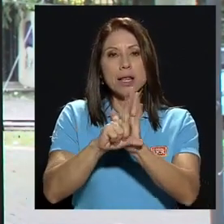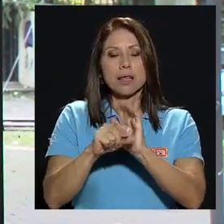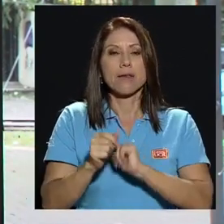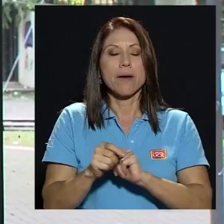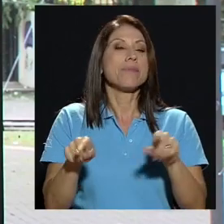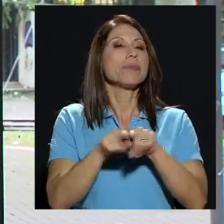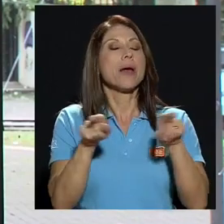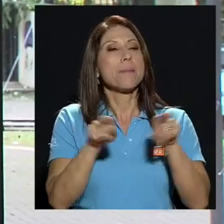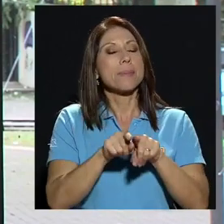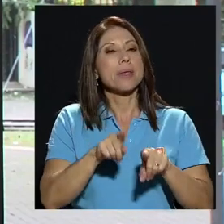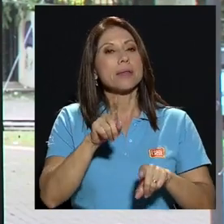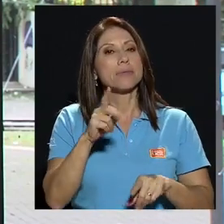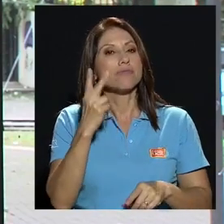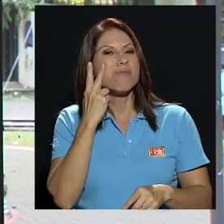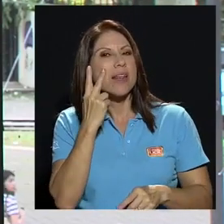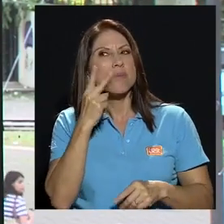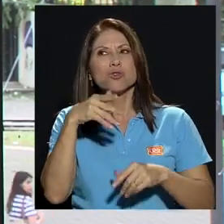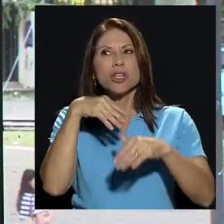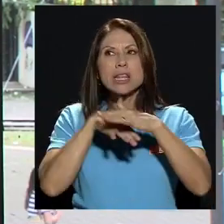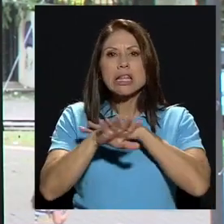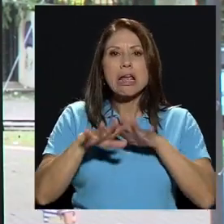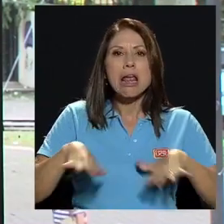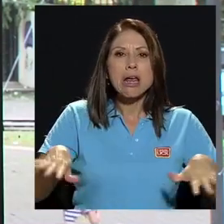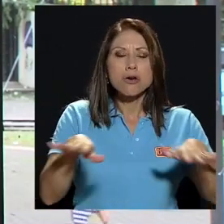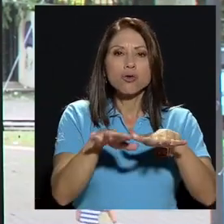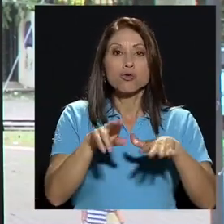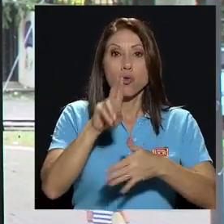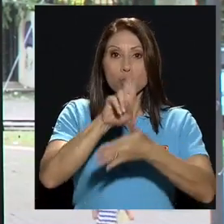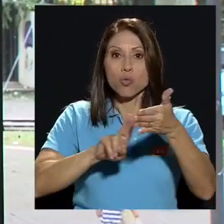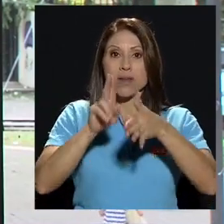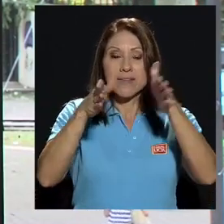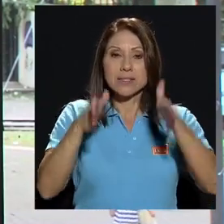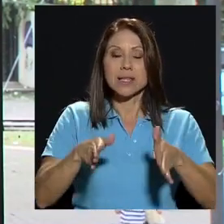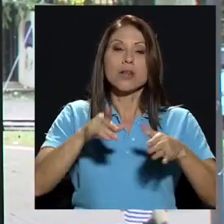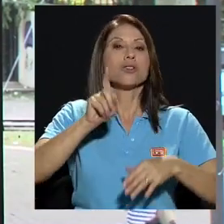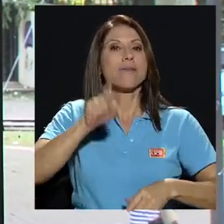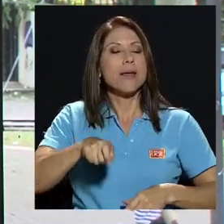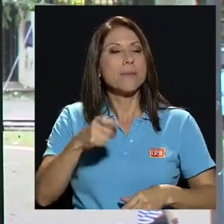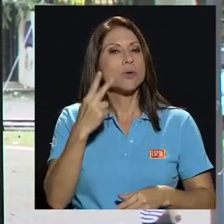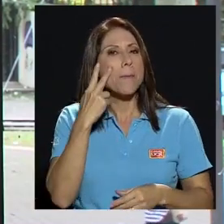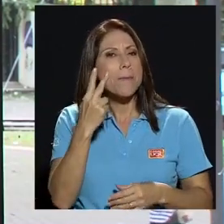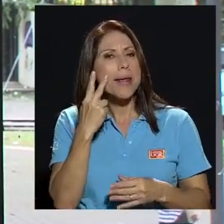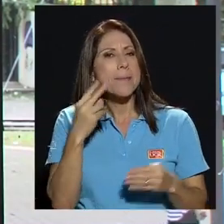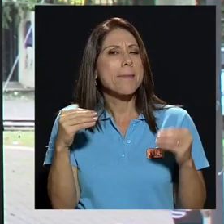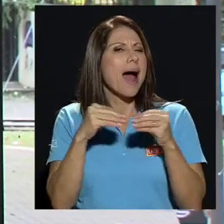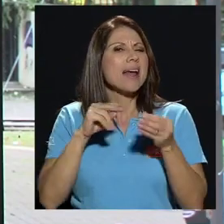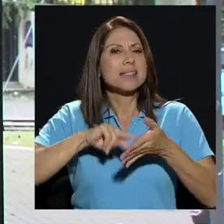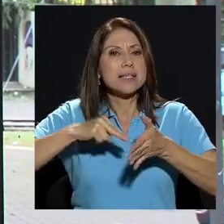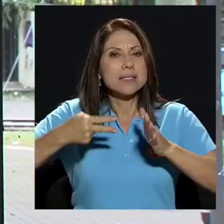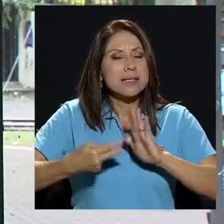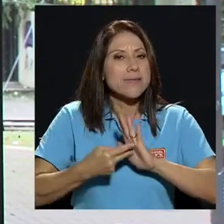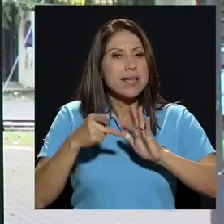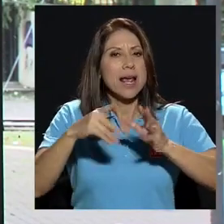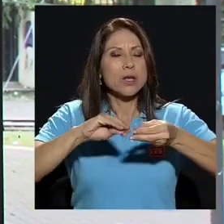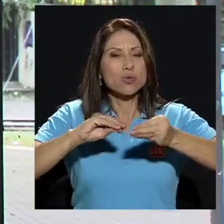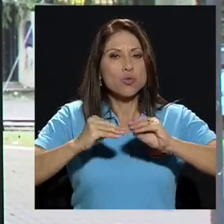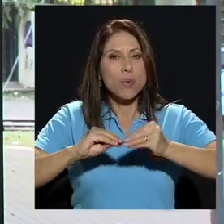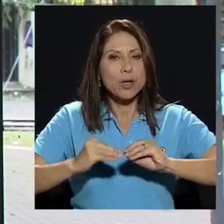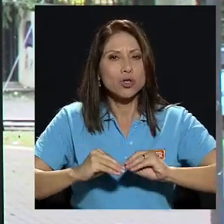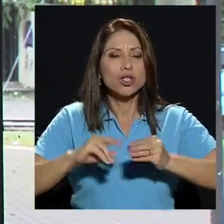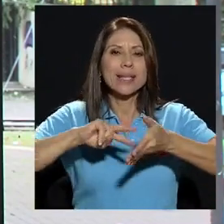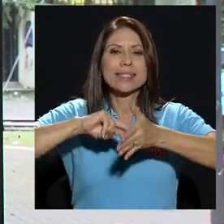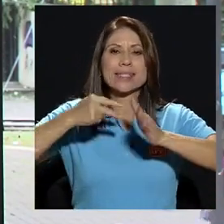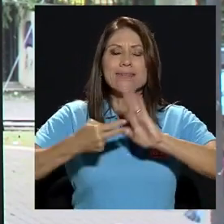porque siento que tenemos que, como universitarios, ver más qué significan esos números, qué